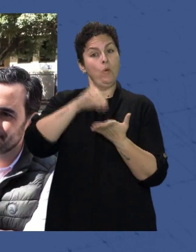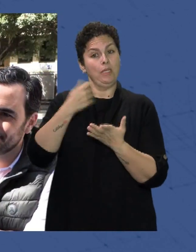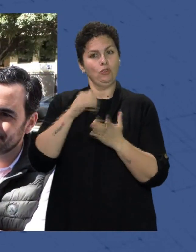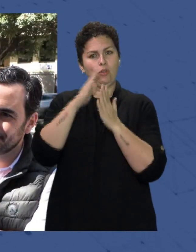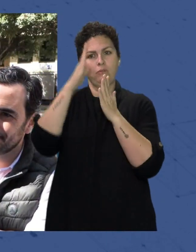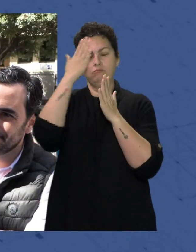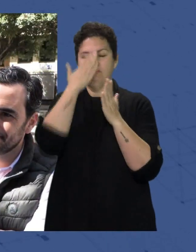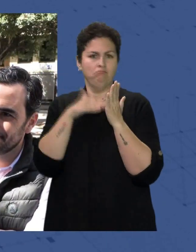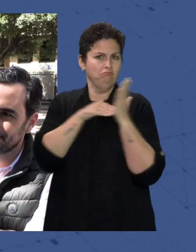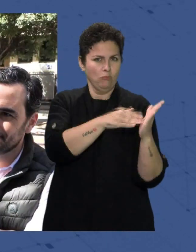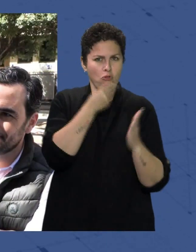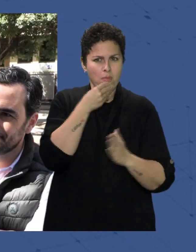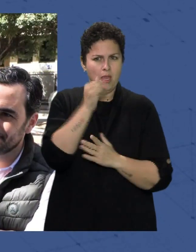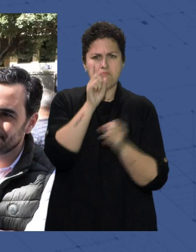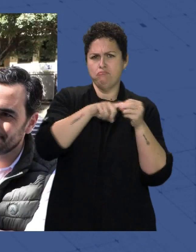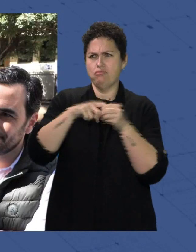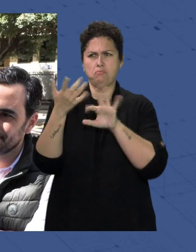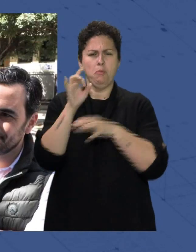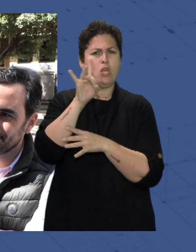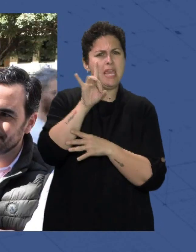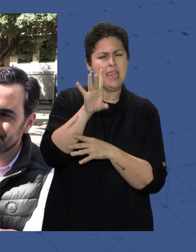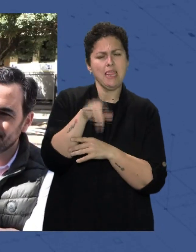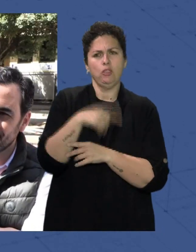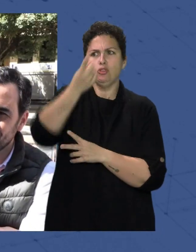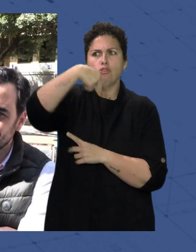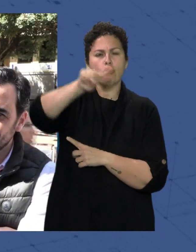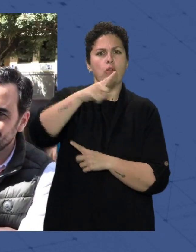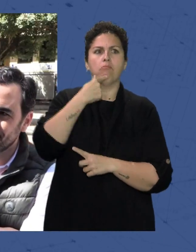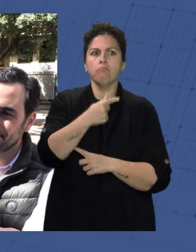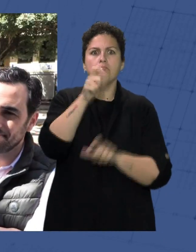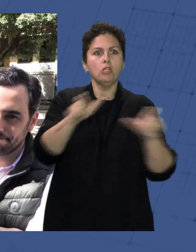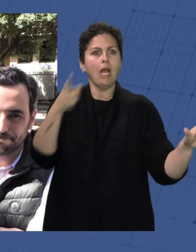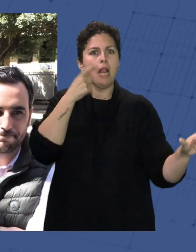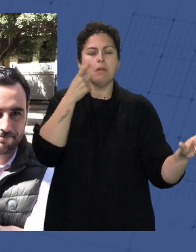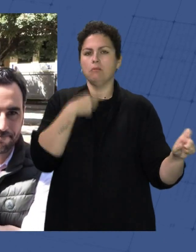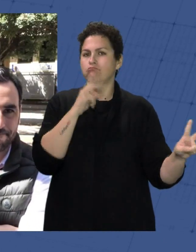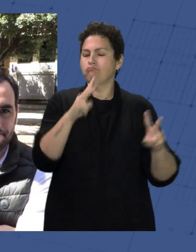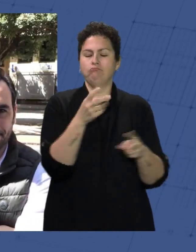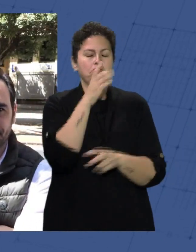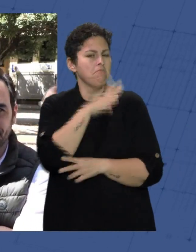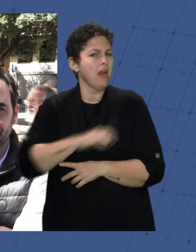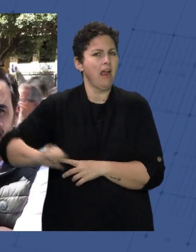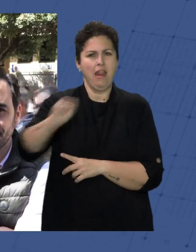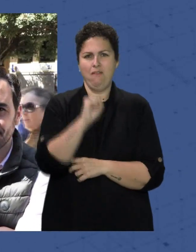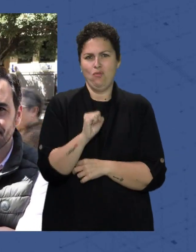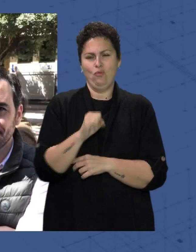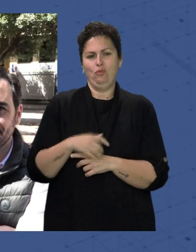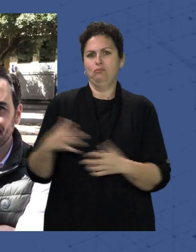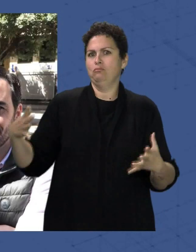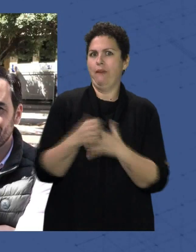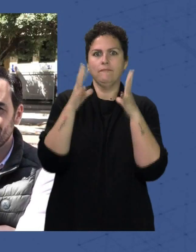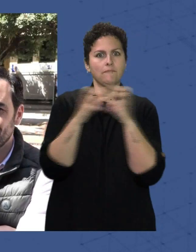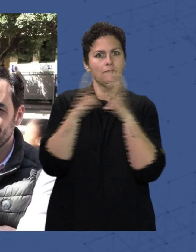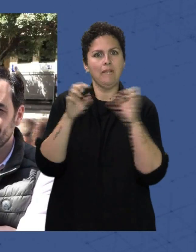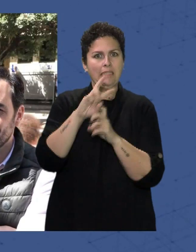todos los participantes que son aproximadamente 15, es que la respuesta de los almerienses ha sido maravillosa estábamos deseando tener actividades